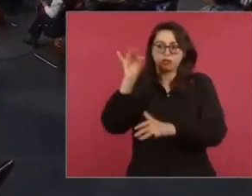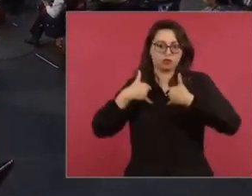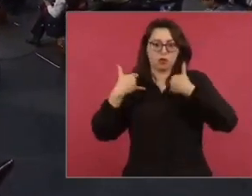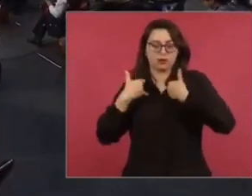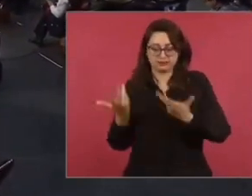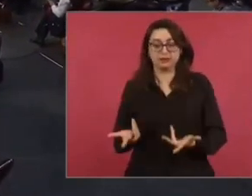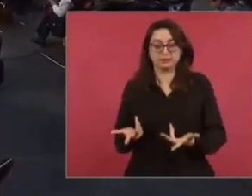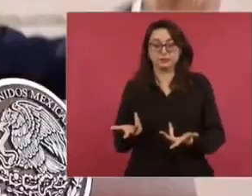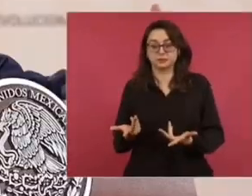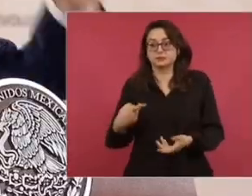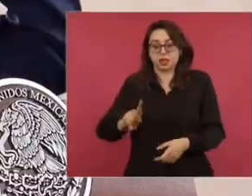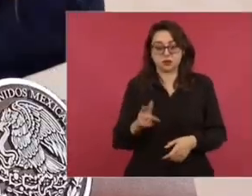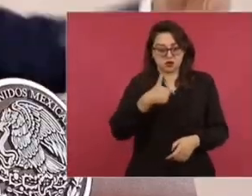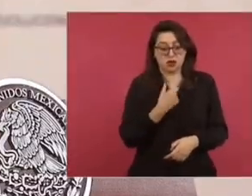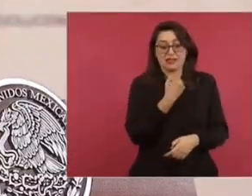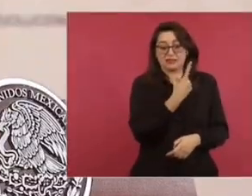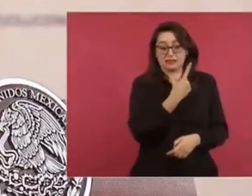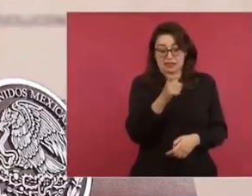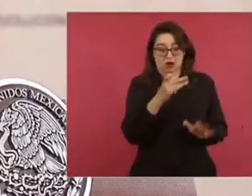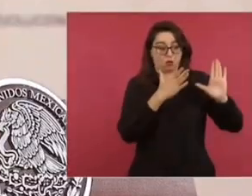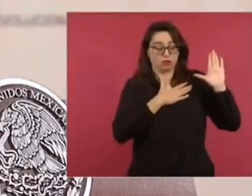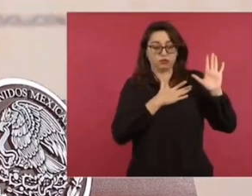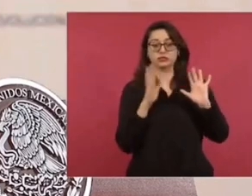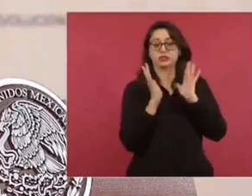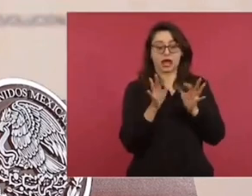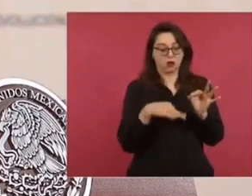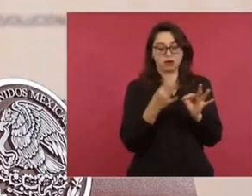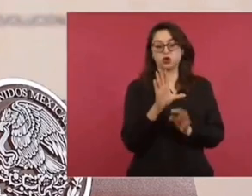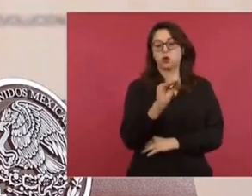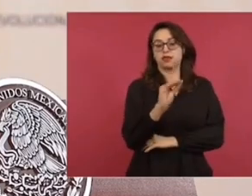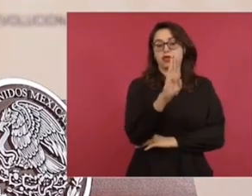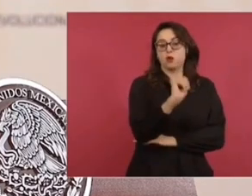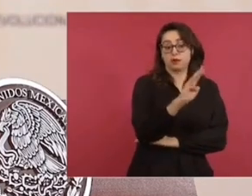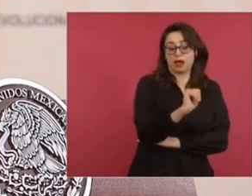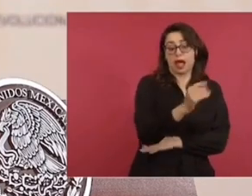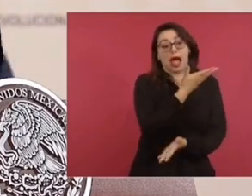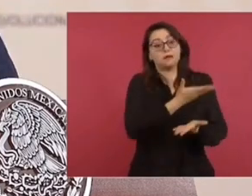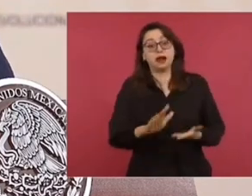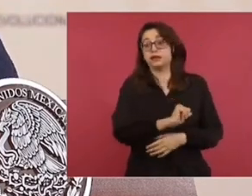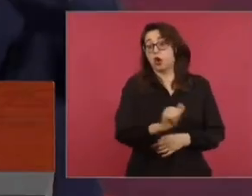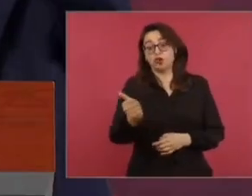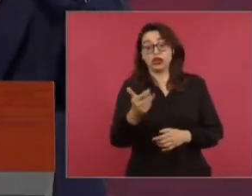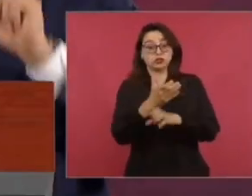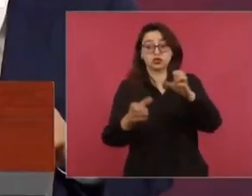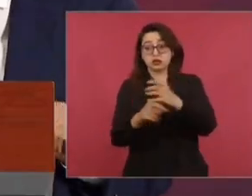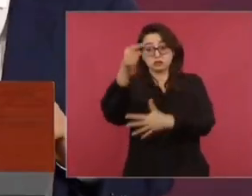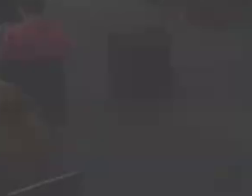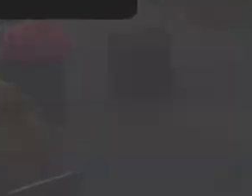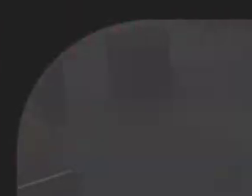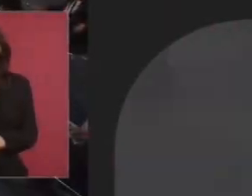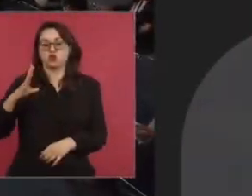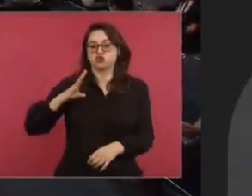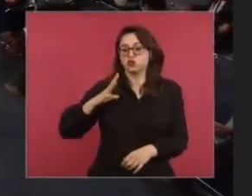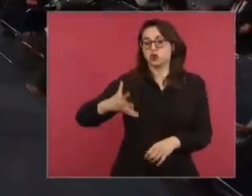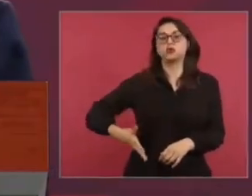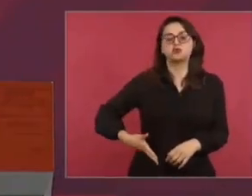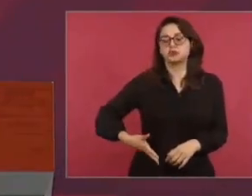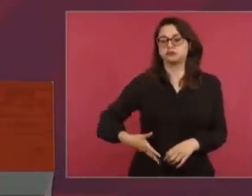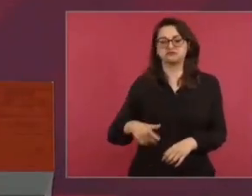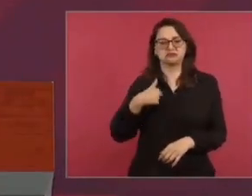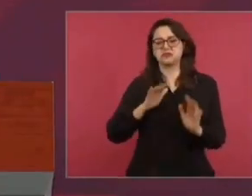a las que no me comprometí, muchísimas más, y me siento muy orgulloso, solo de dos cosas, me puedo ir